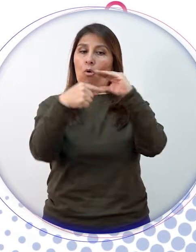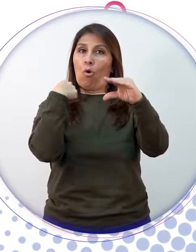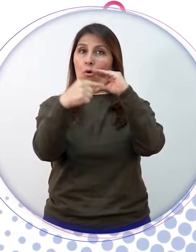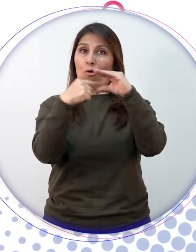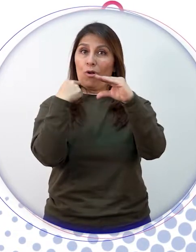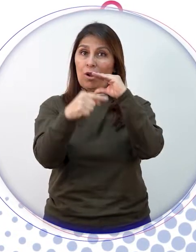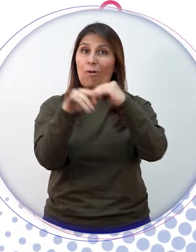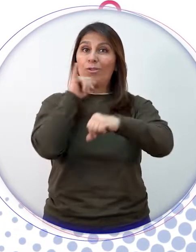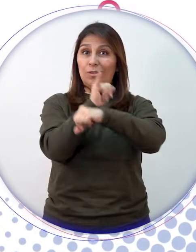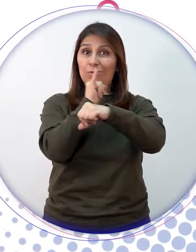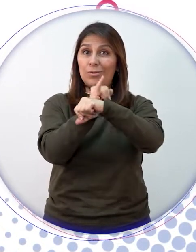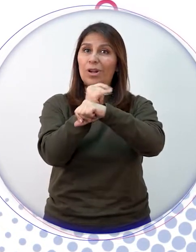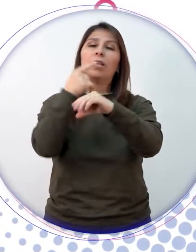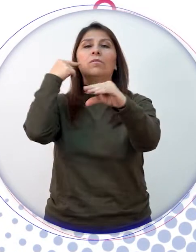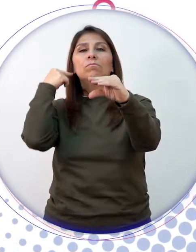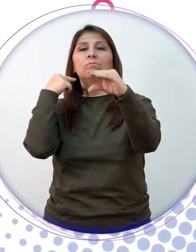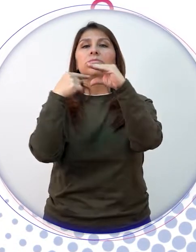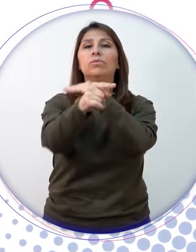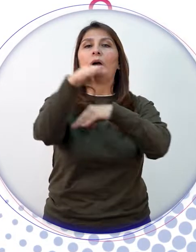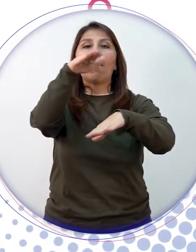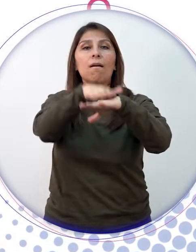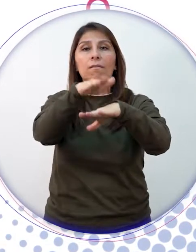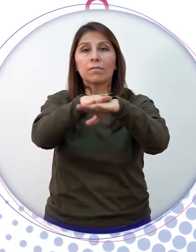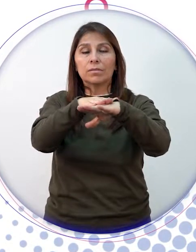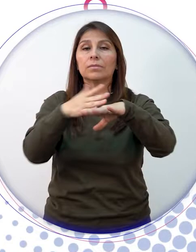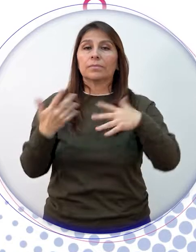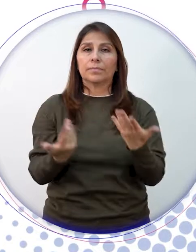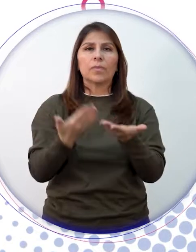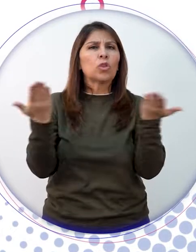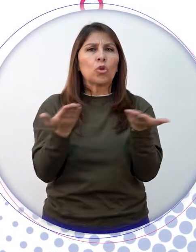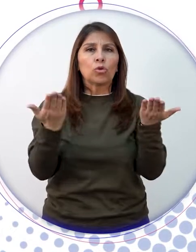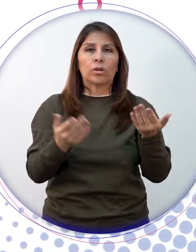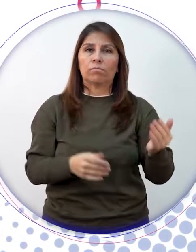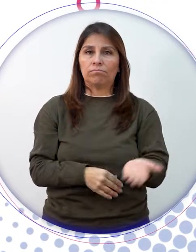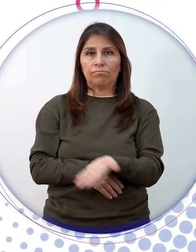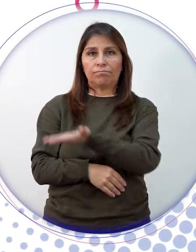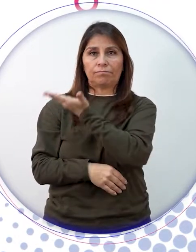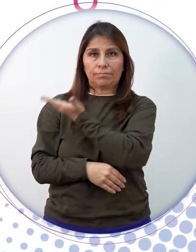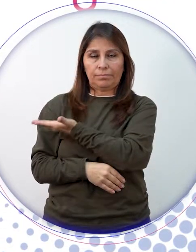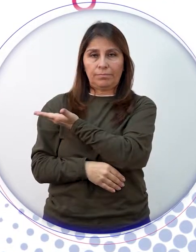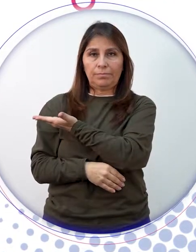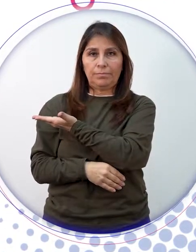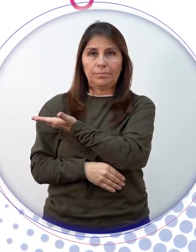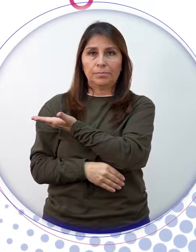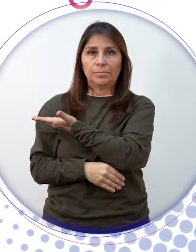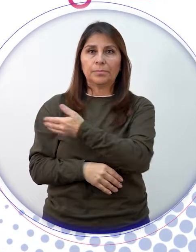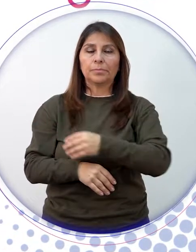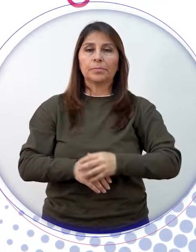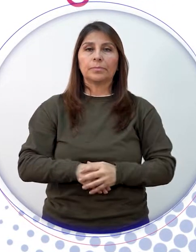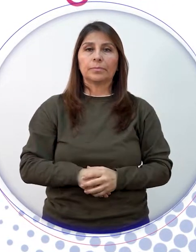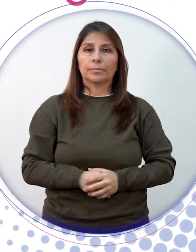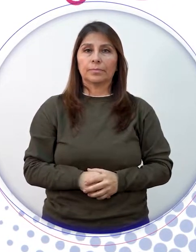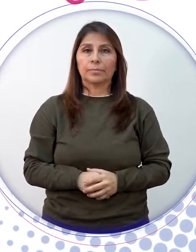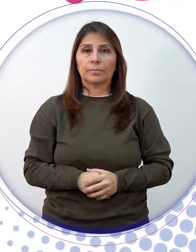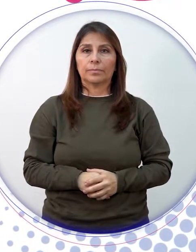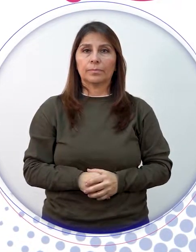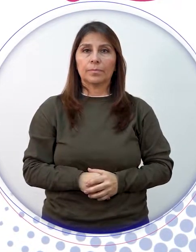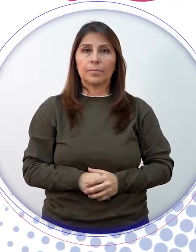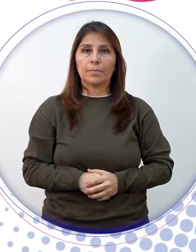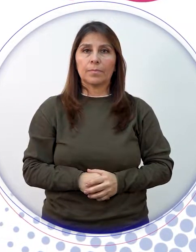mensaje desde la cuenta de correo electrónico institucional de la universidad a gobierno-rayitalpiso-universitario